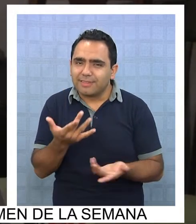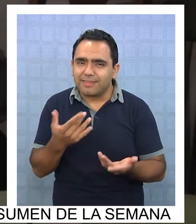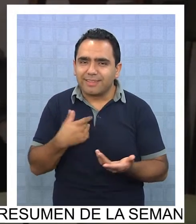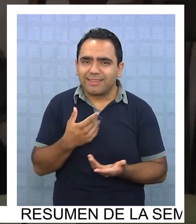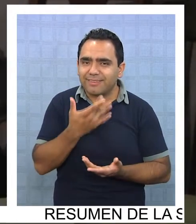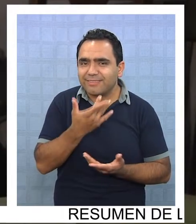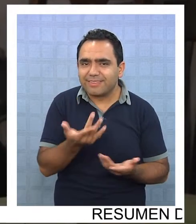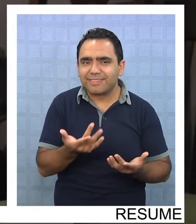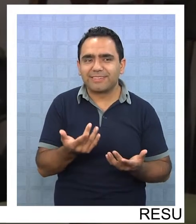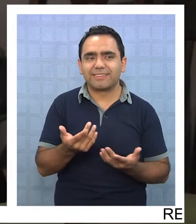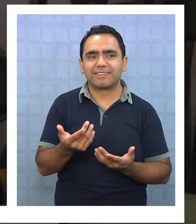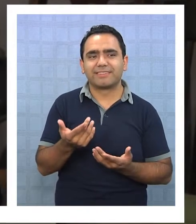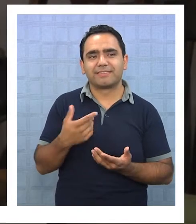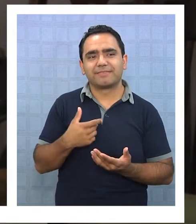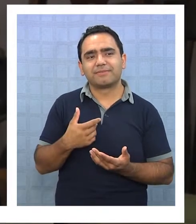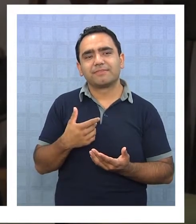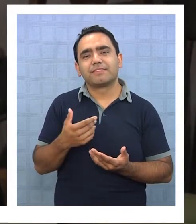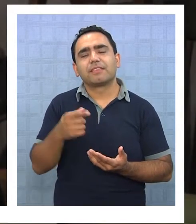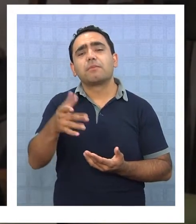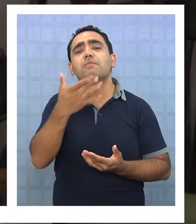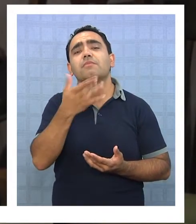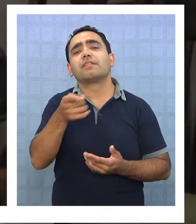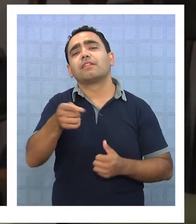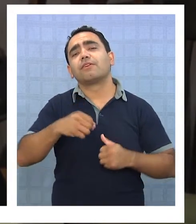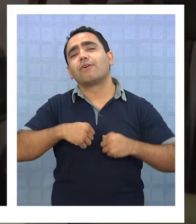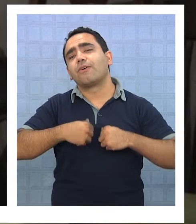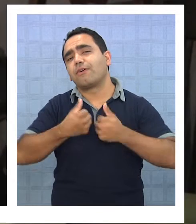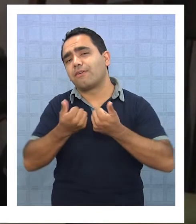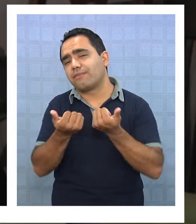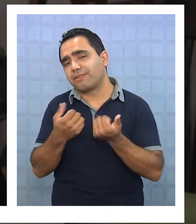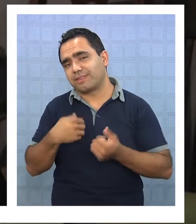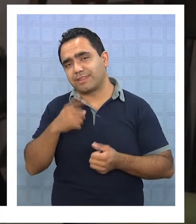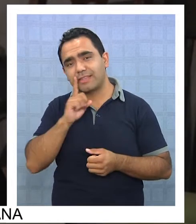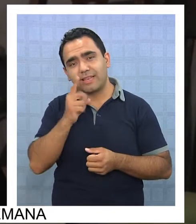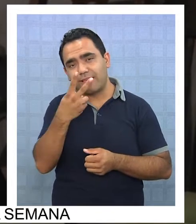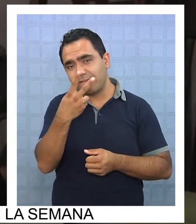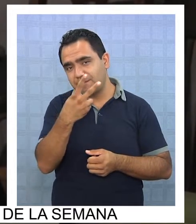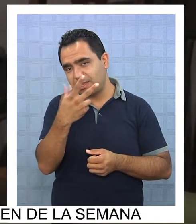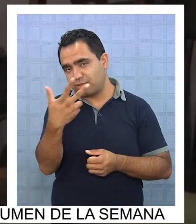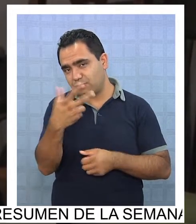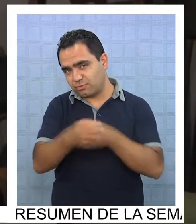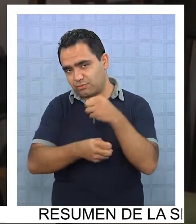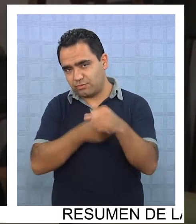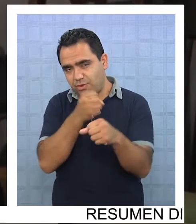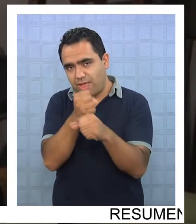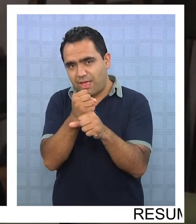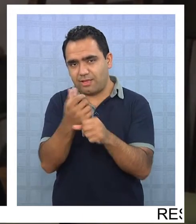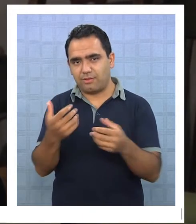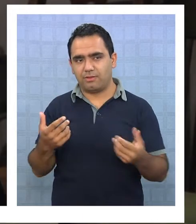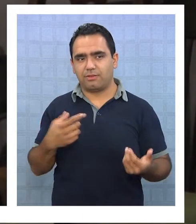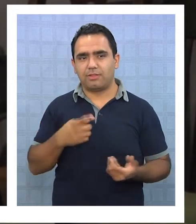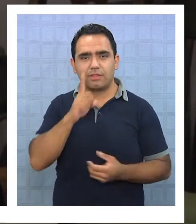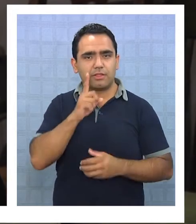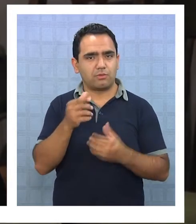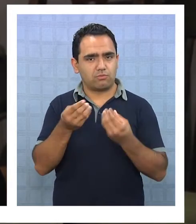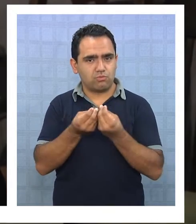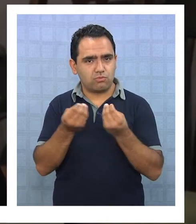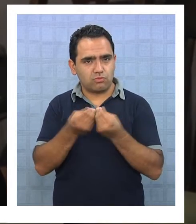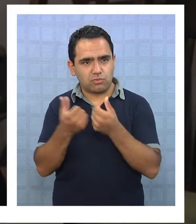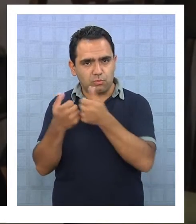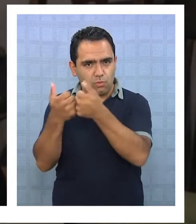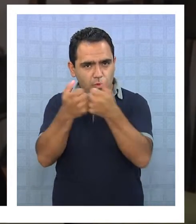picarón. Andes joven, tiene 28 años. Está en toda la edad.